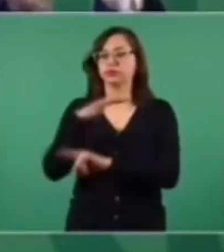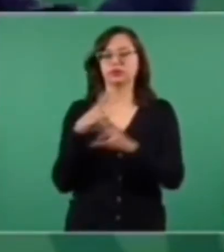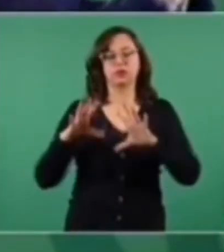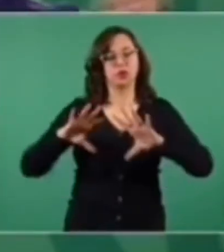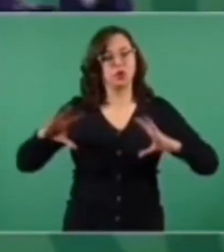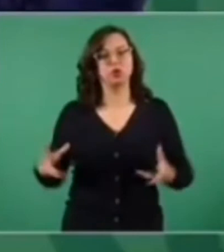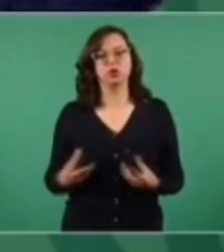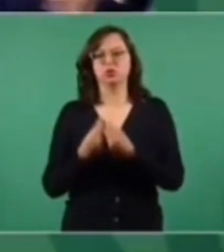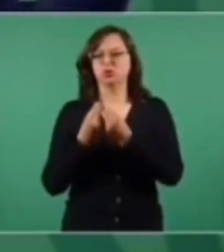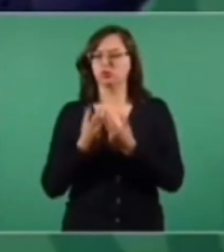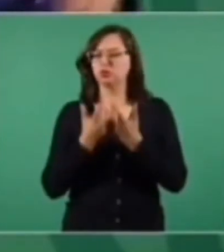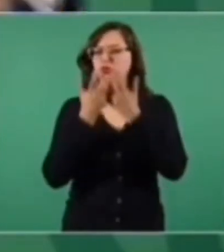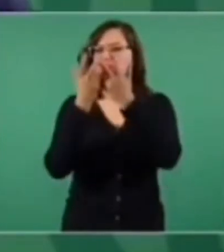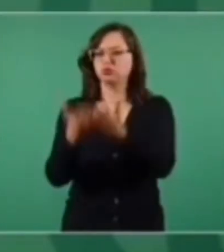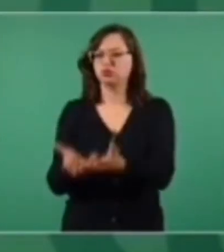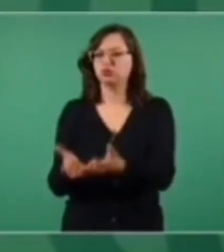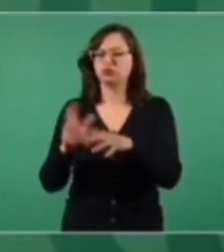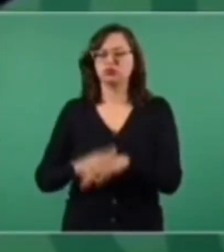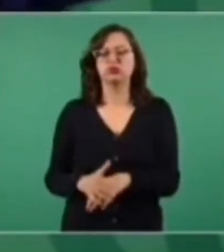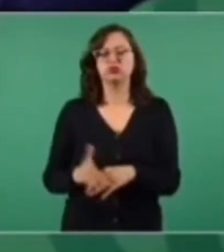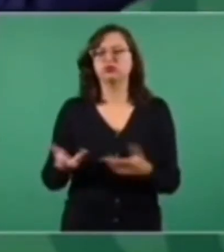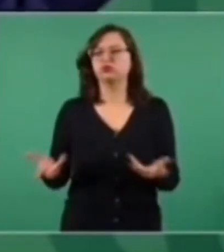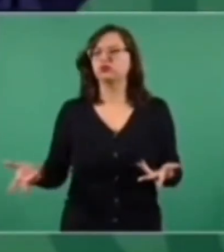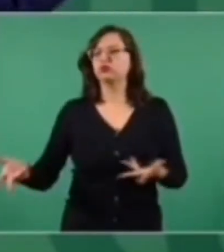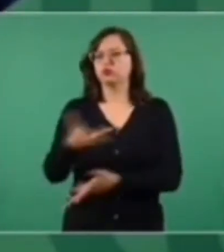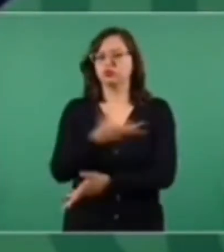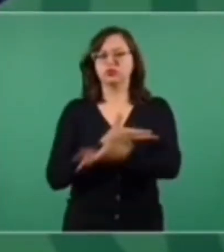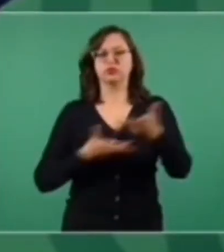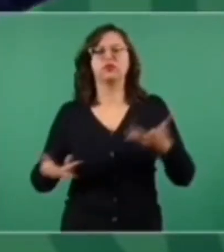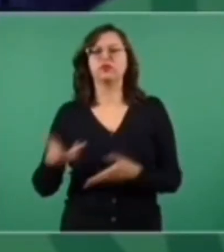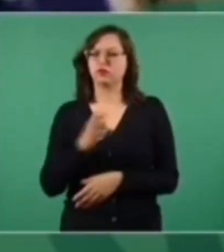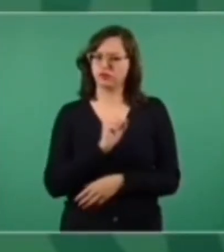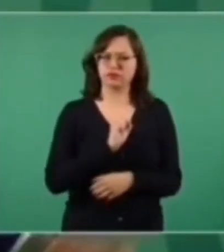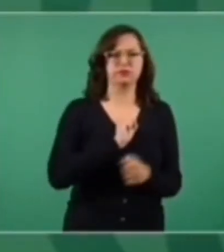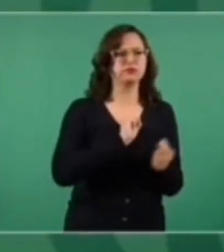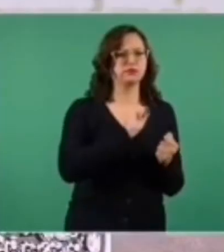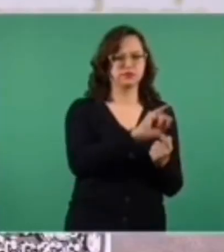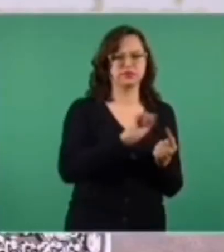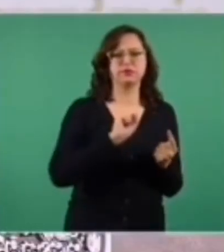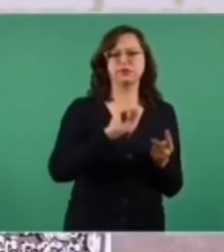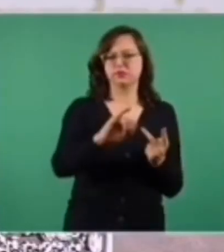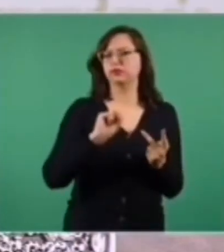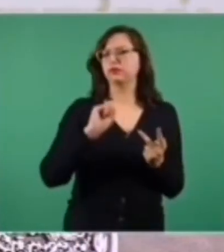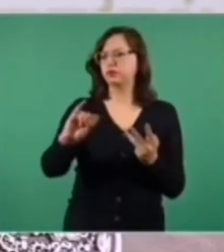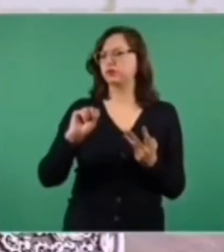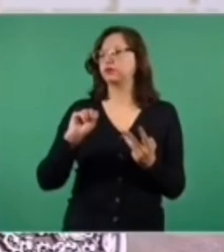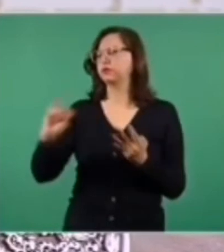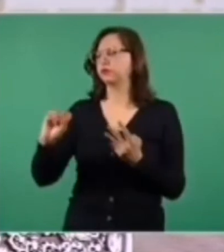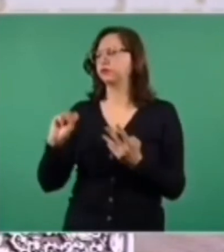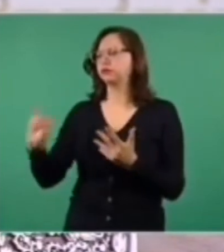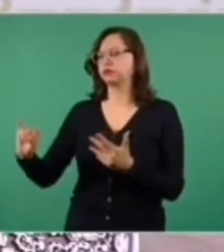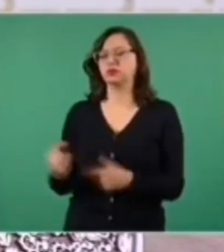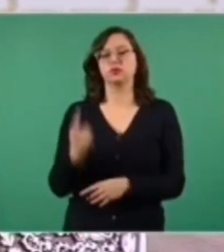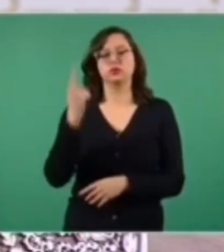ambientalistas dijo, no me importa, casi todos diciendo vamos a ayudar. Y uno de los ambientalistas,